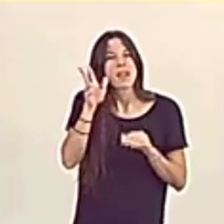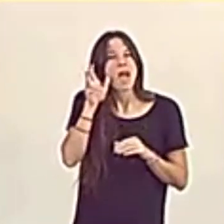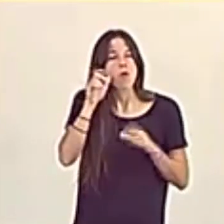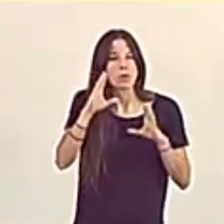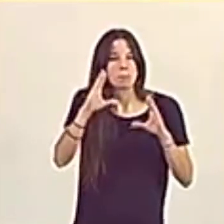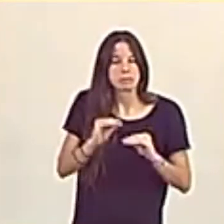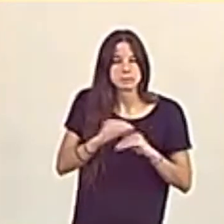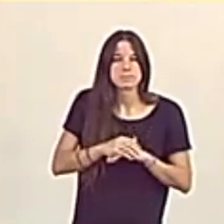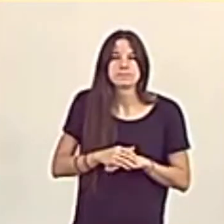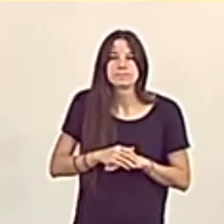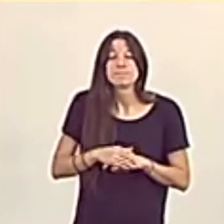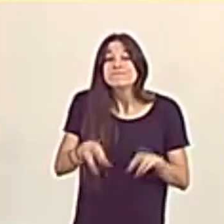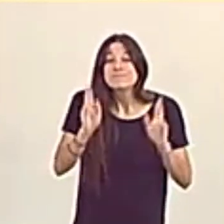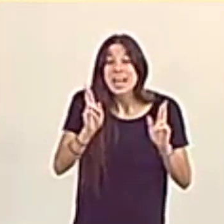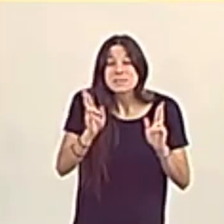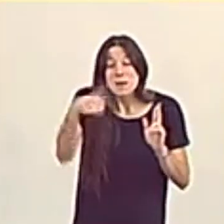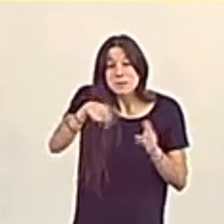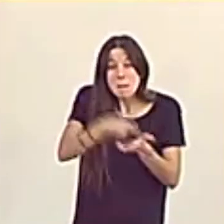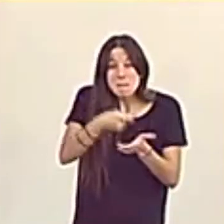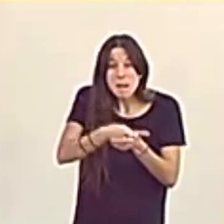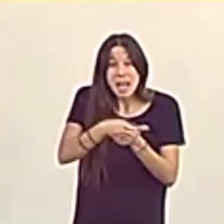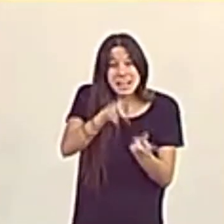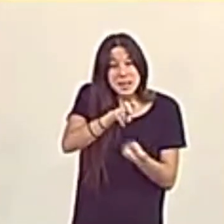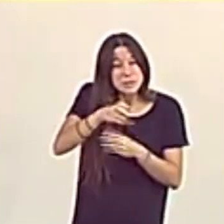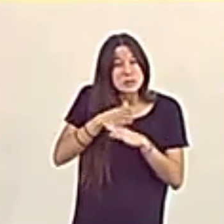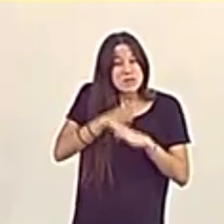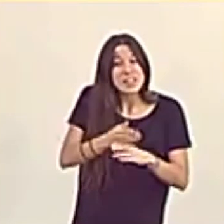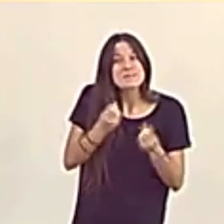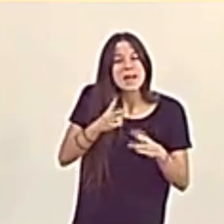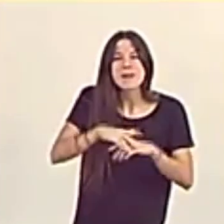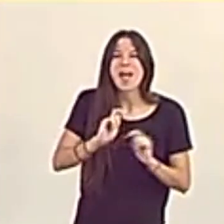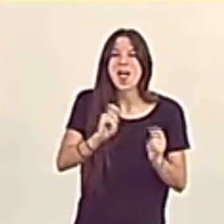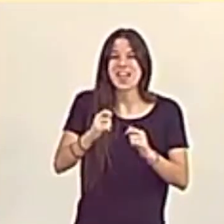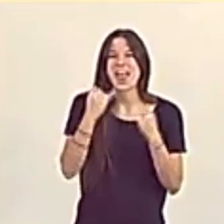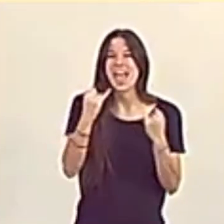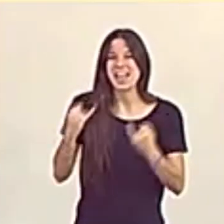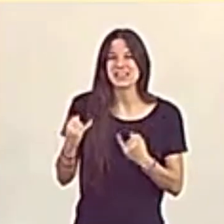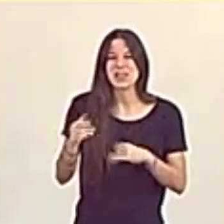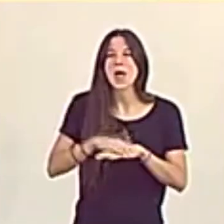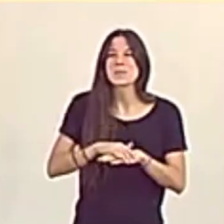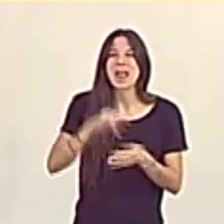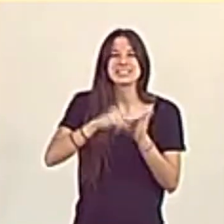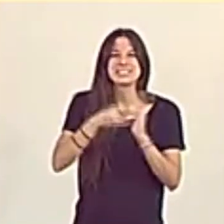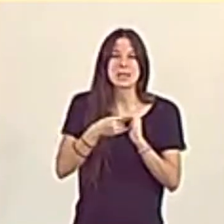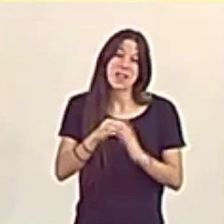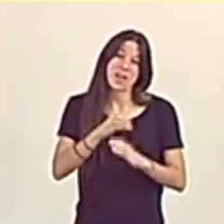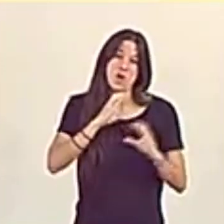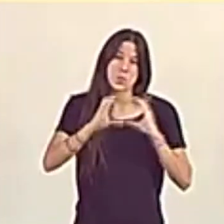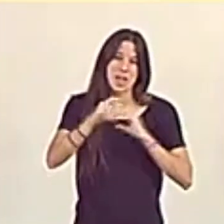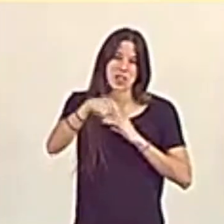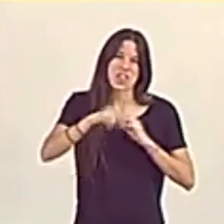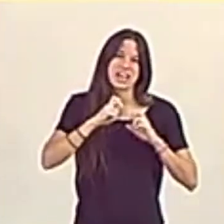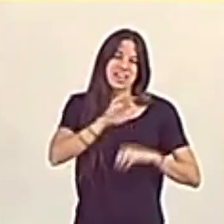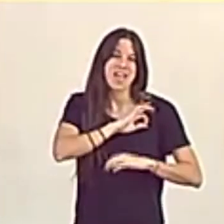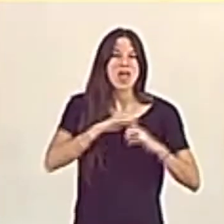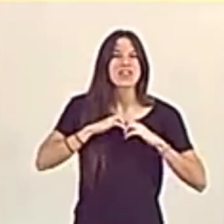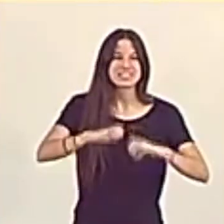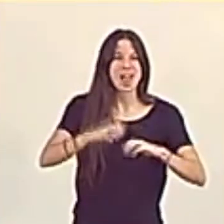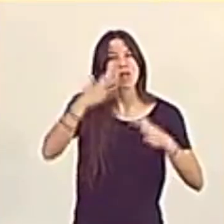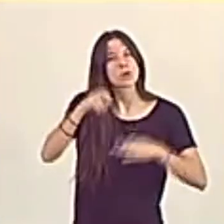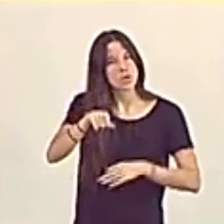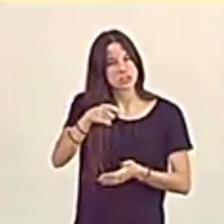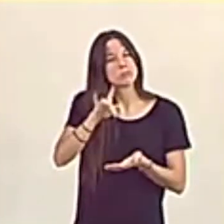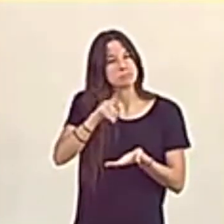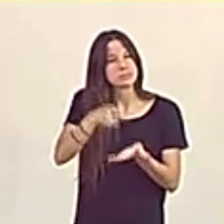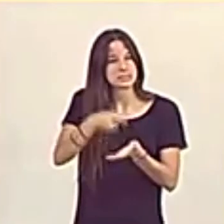Espero que hayan pagado suficiente impuestos para la dotación eléctrica del sistema de comunicación del Senado. Hasta ahí estoy seguro de que sí.